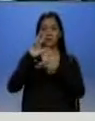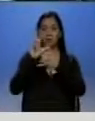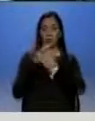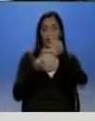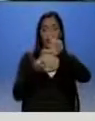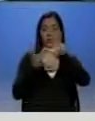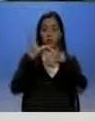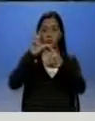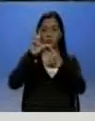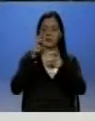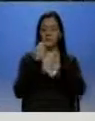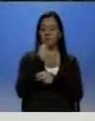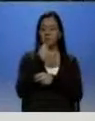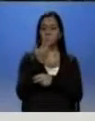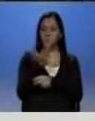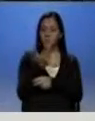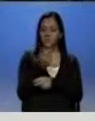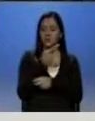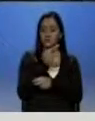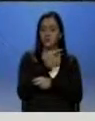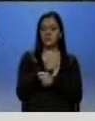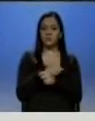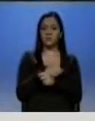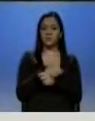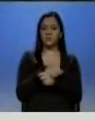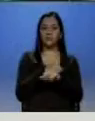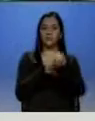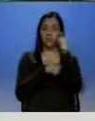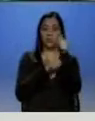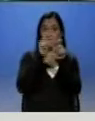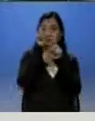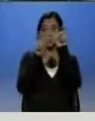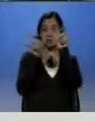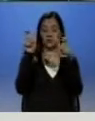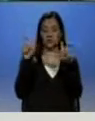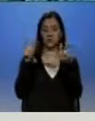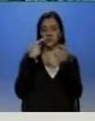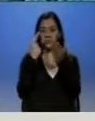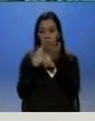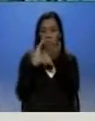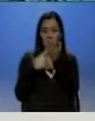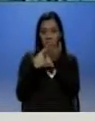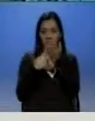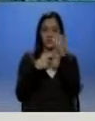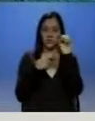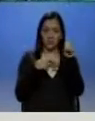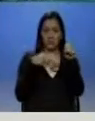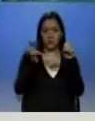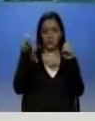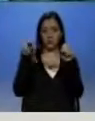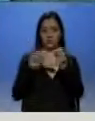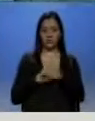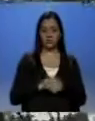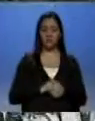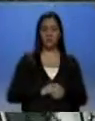y Desarrollo de la Información y Comunicación Cordicom y otros analistas debaten la viabilidad de esta modificación.